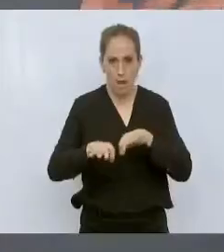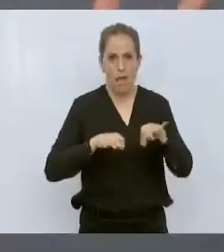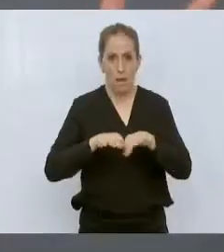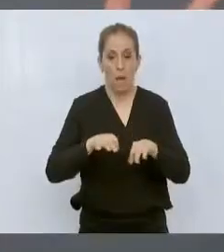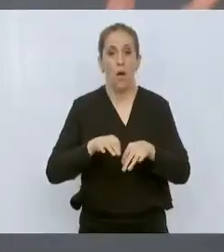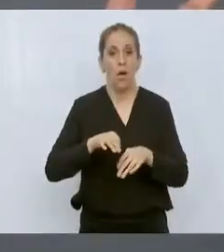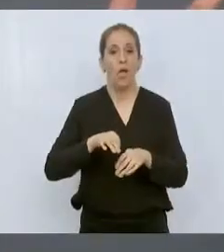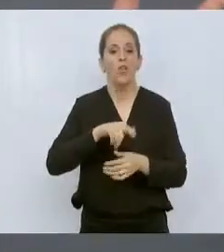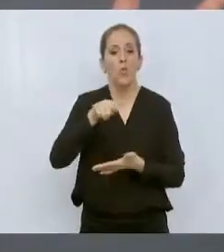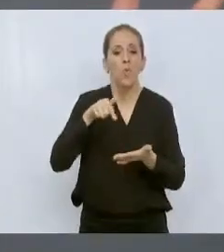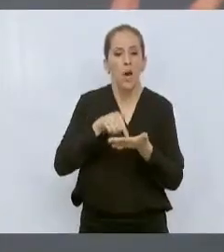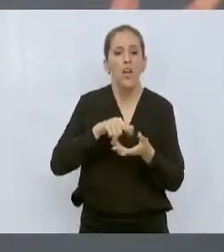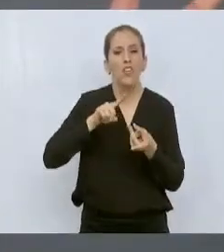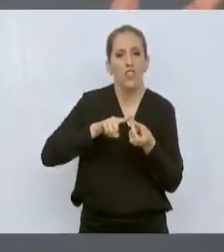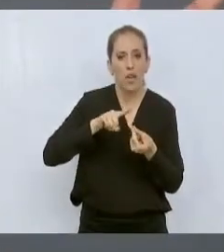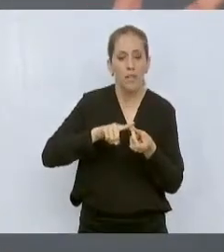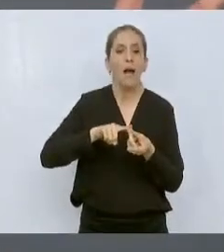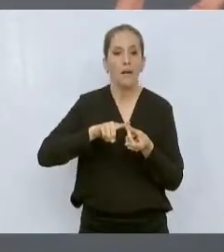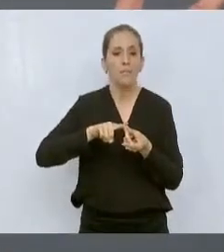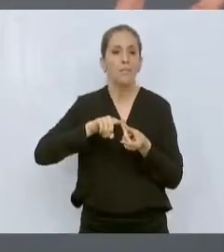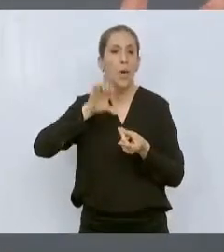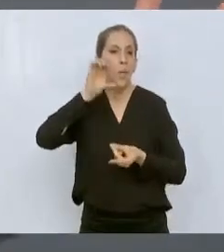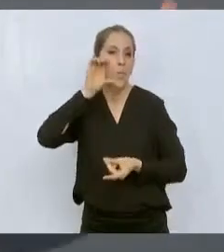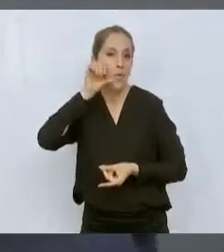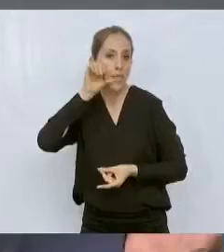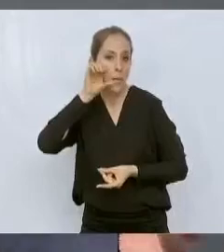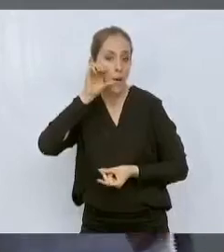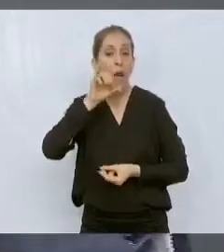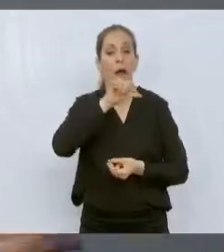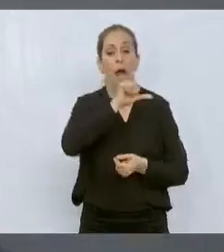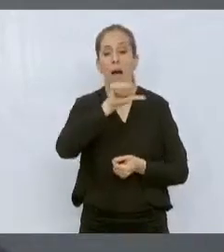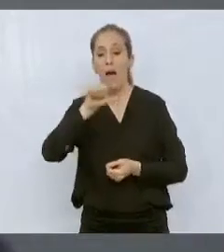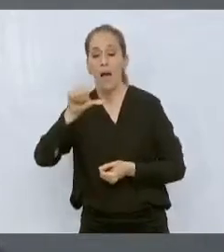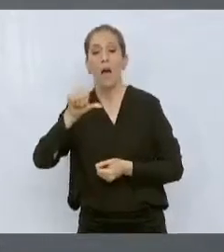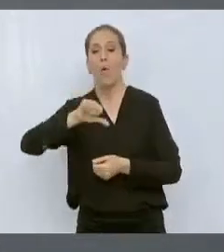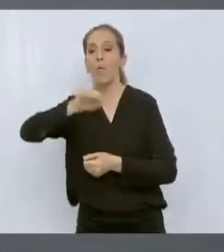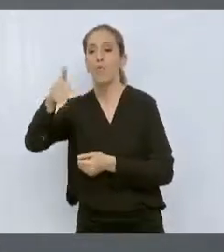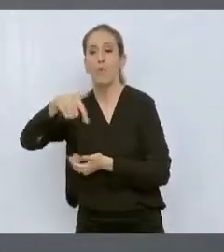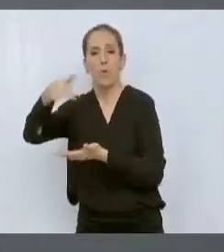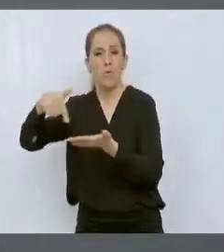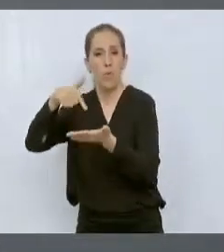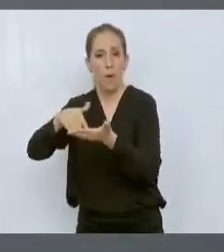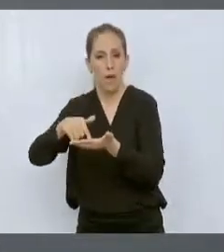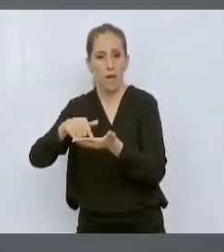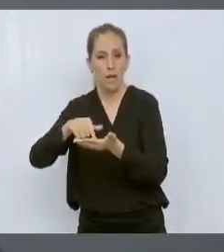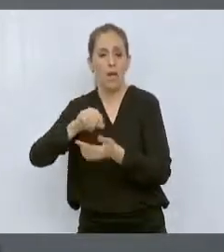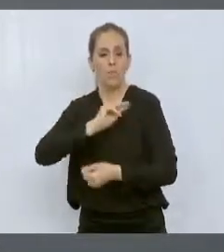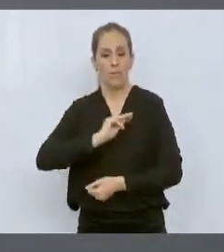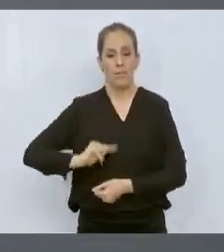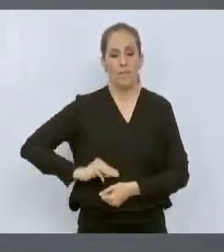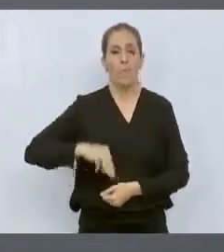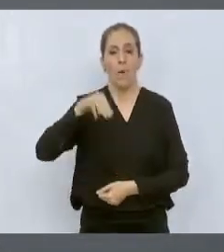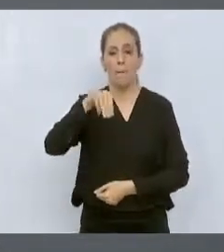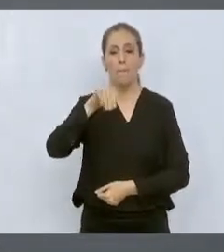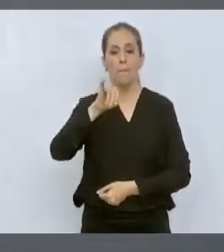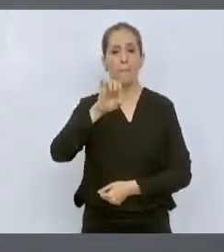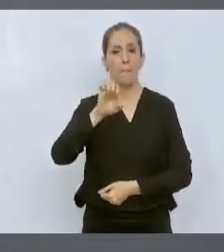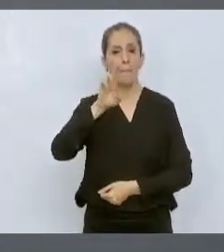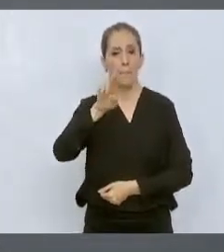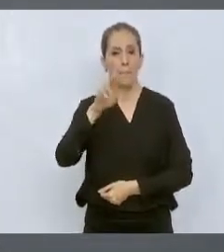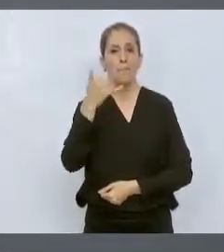hasta Mier y Noriega. Adicional, esta zona, por razones